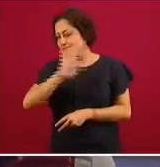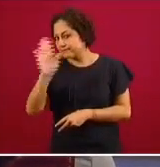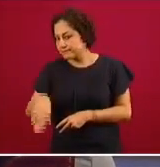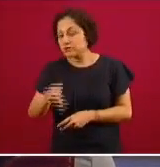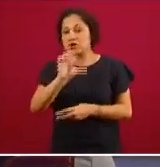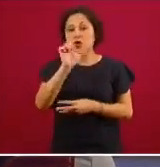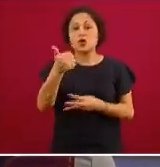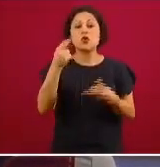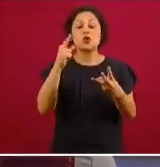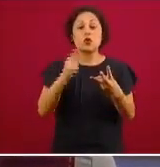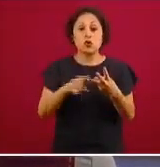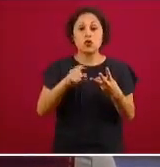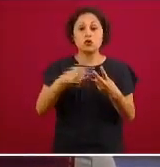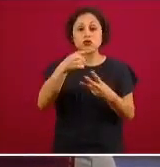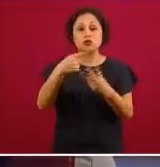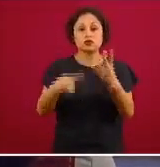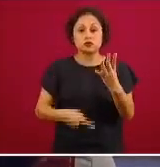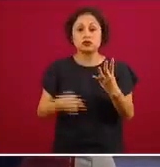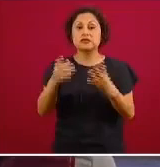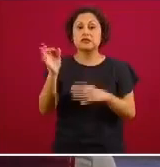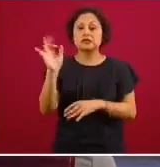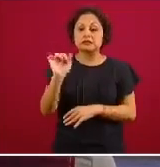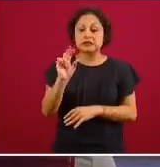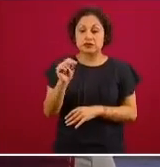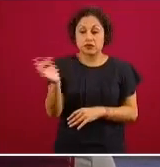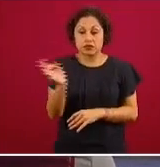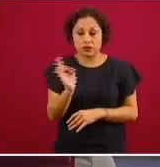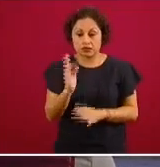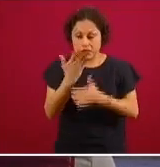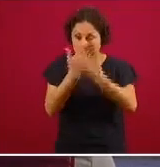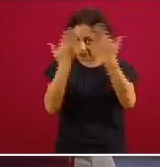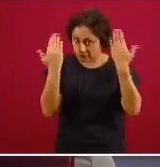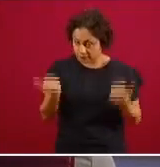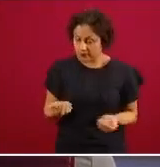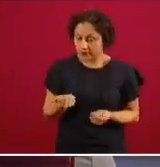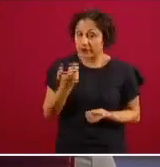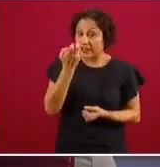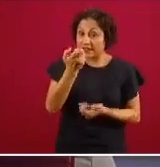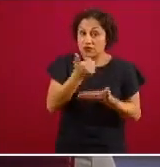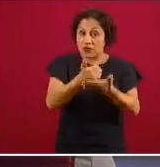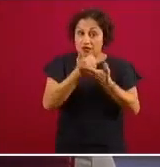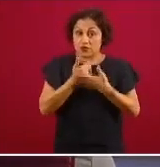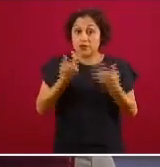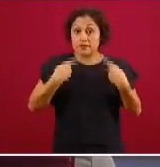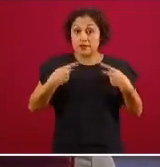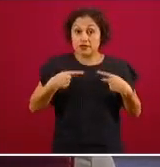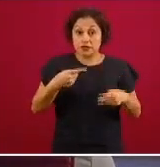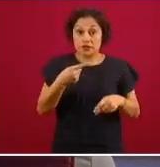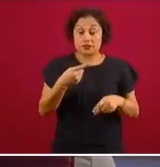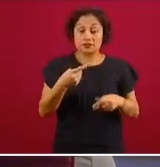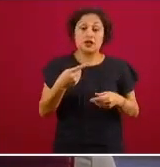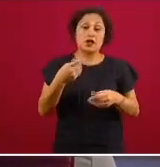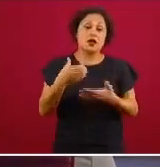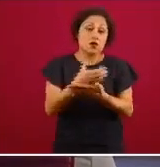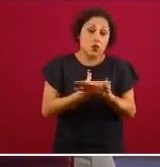van a ayudar a todas y todos a que la epidemia eventualmente se acabe la siguiente